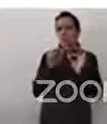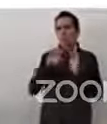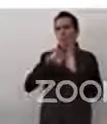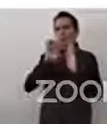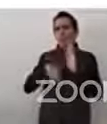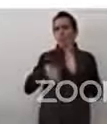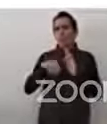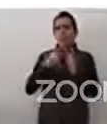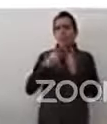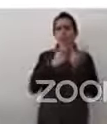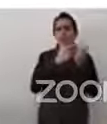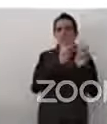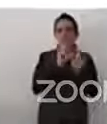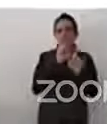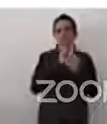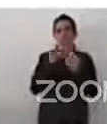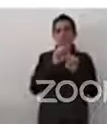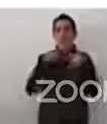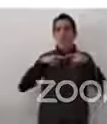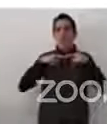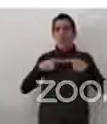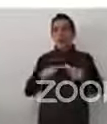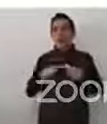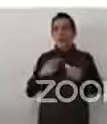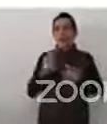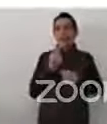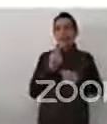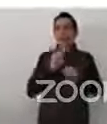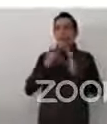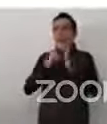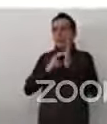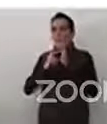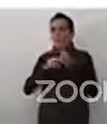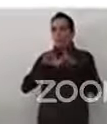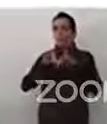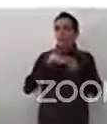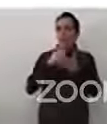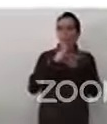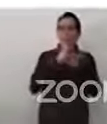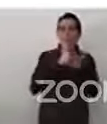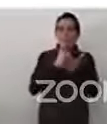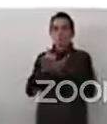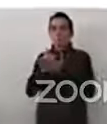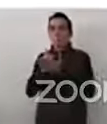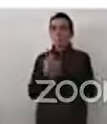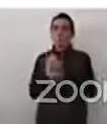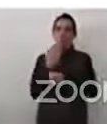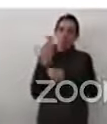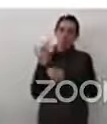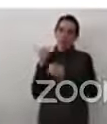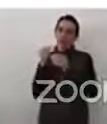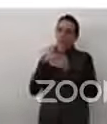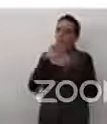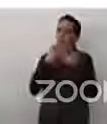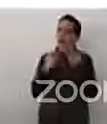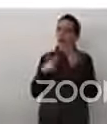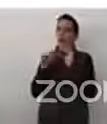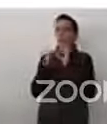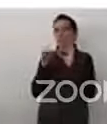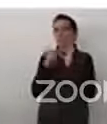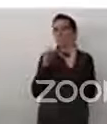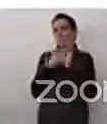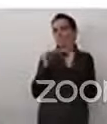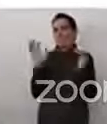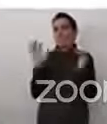situación de vulnerabilidad. Por eso los traje a colación a los ejemplos, y luego voy a proceder a hablar un poco más sobre